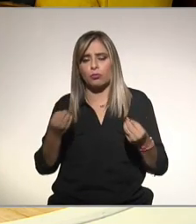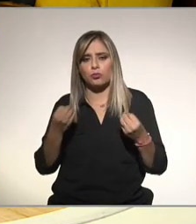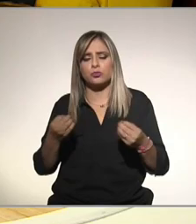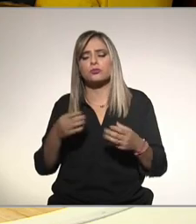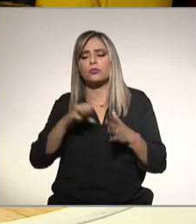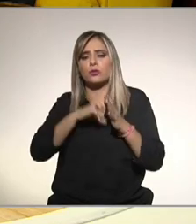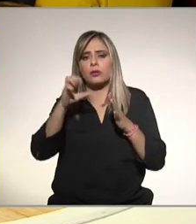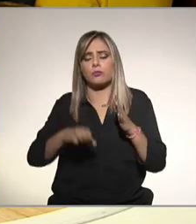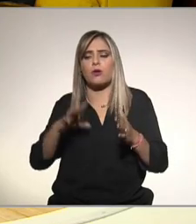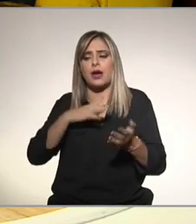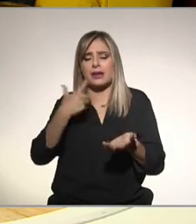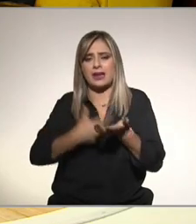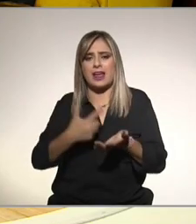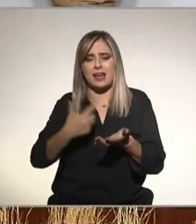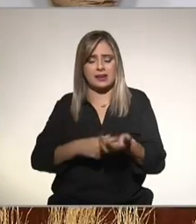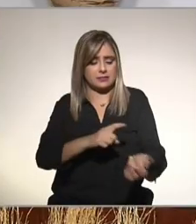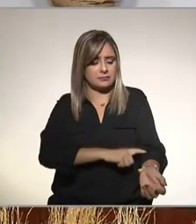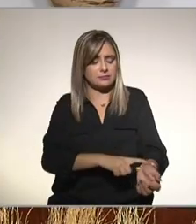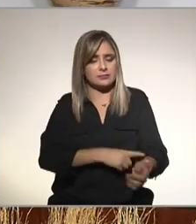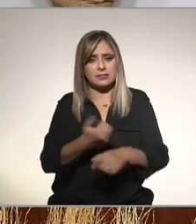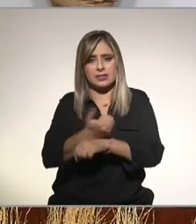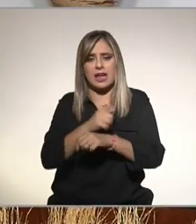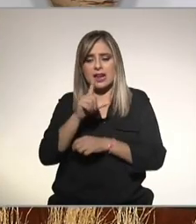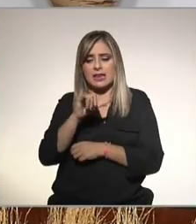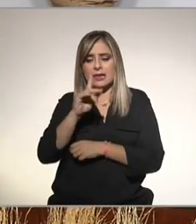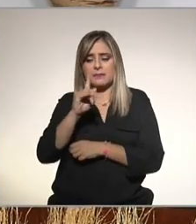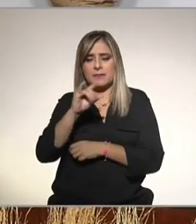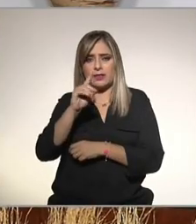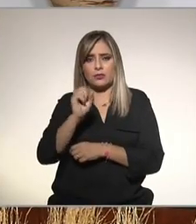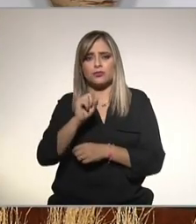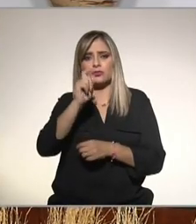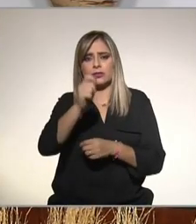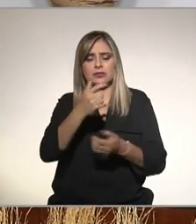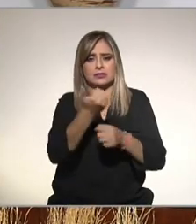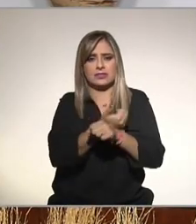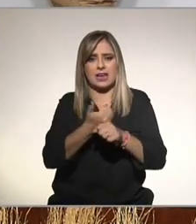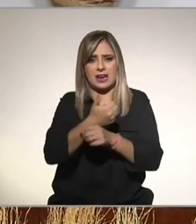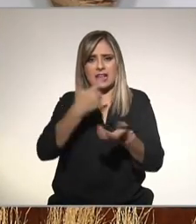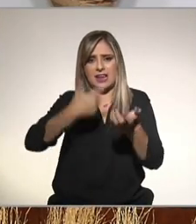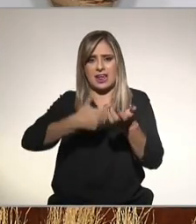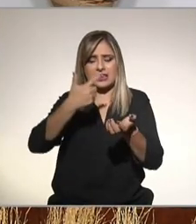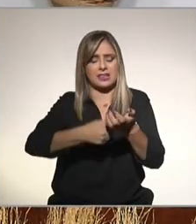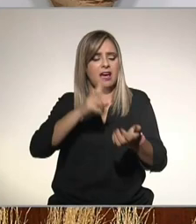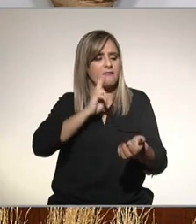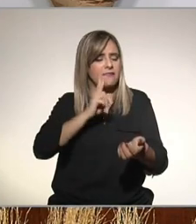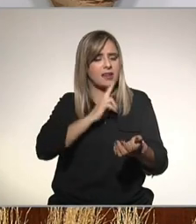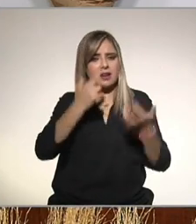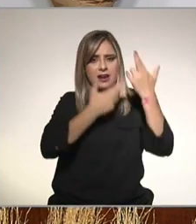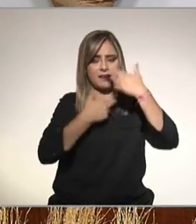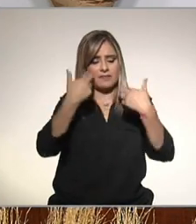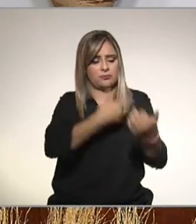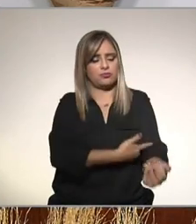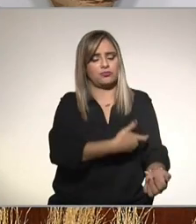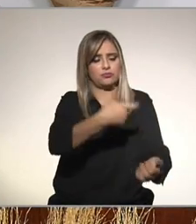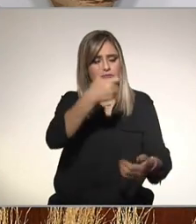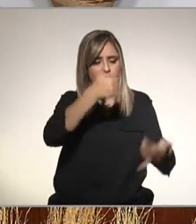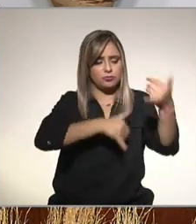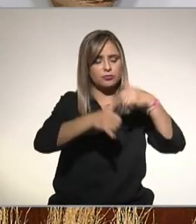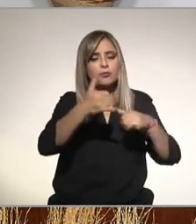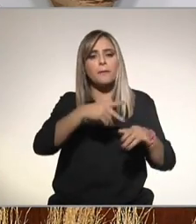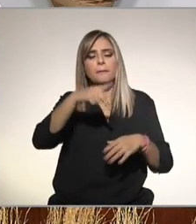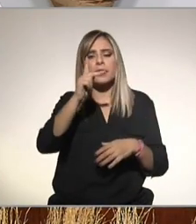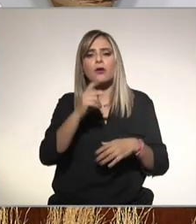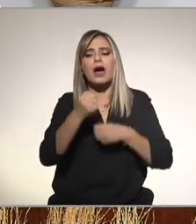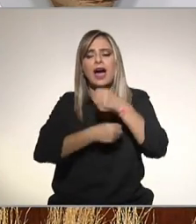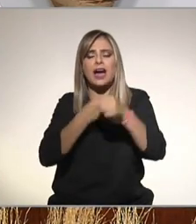me encuentro que hay lípidos en sangre los lípidos se miden en un examen general normalmente cuando te haces un examen general te miden los lípidos pero a